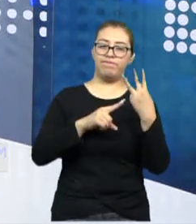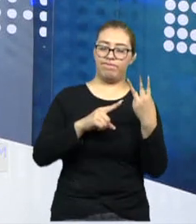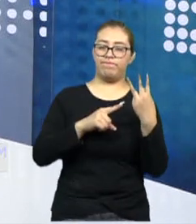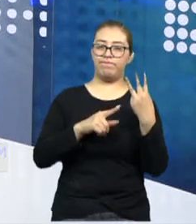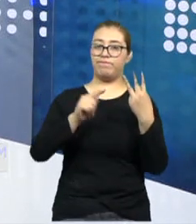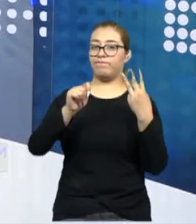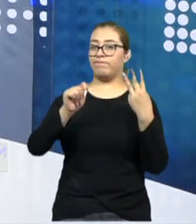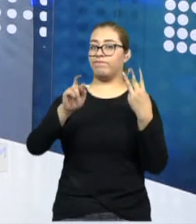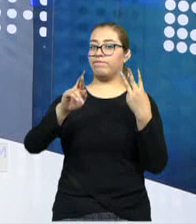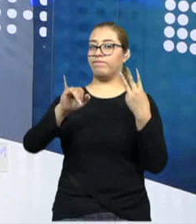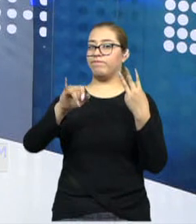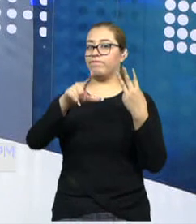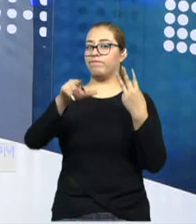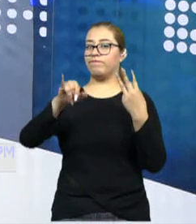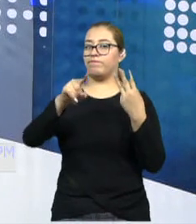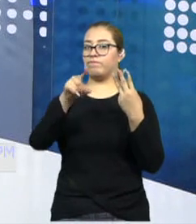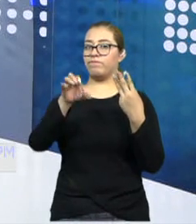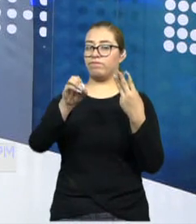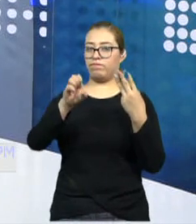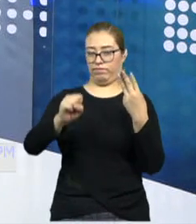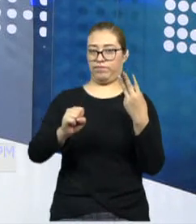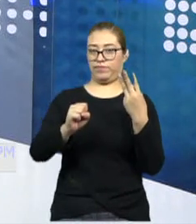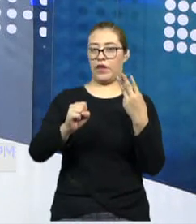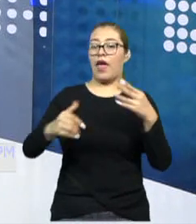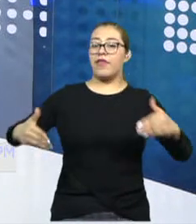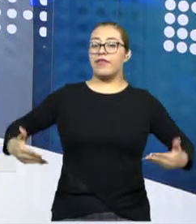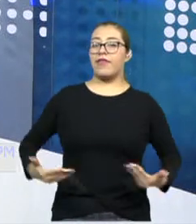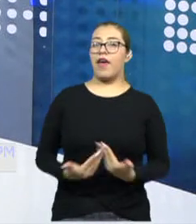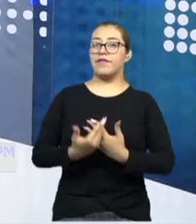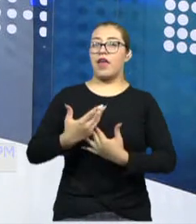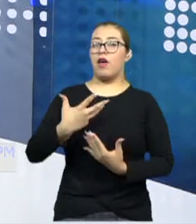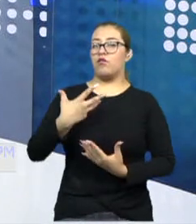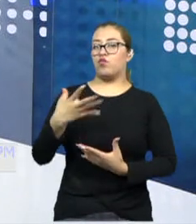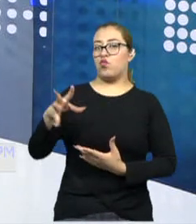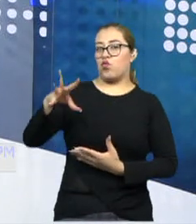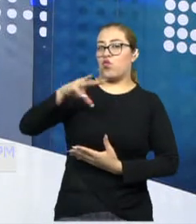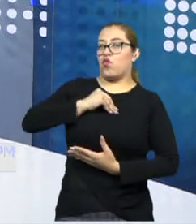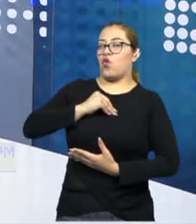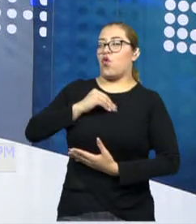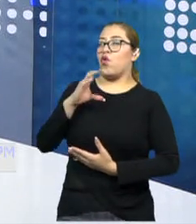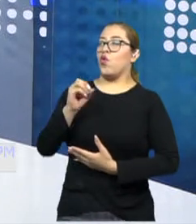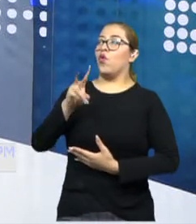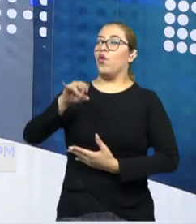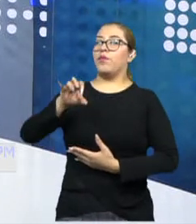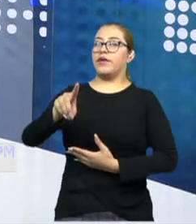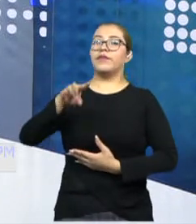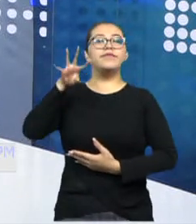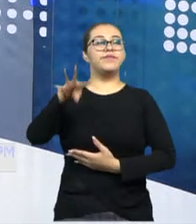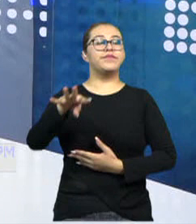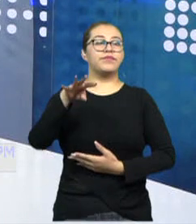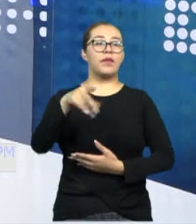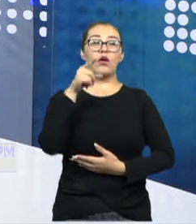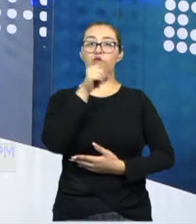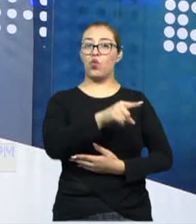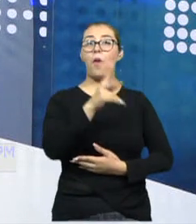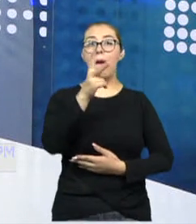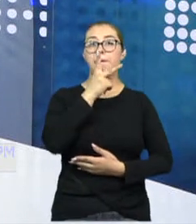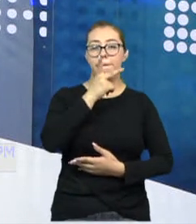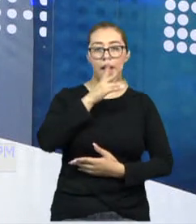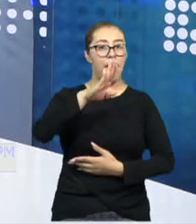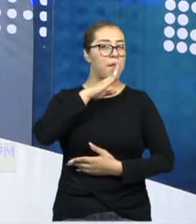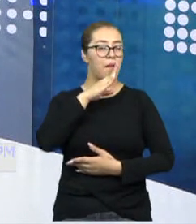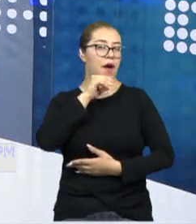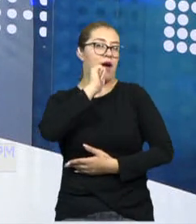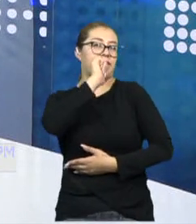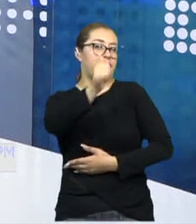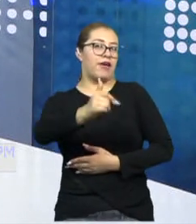con el COVID-19. Llama la atención, se dice que es un caso inédito porque sus padres no tenían sintomatología